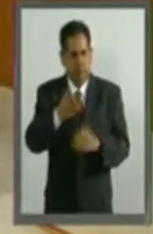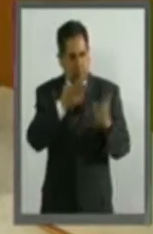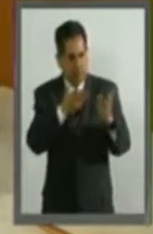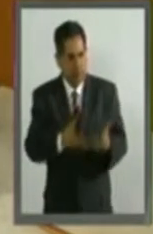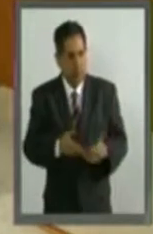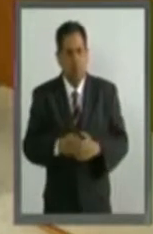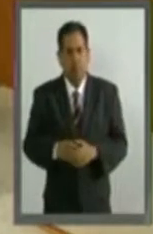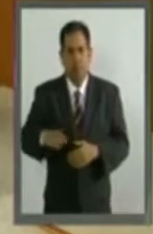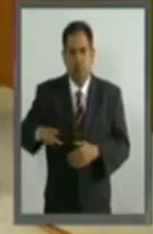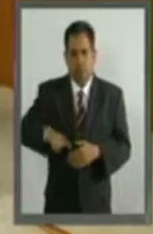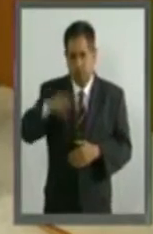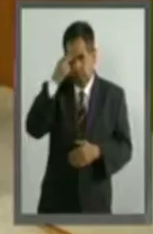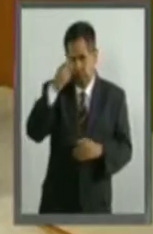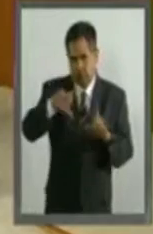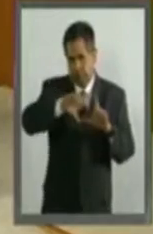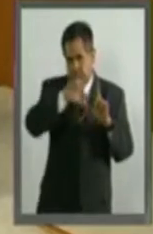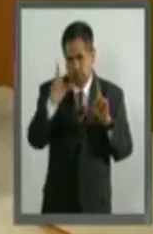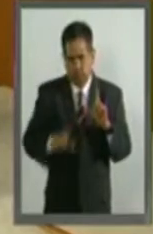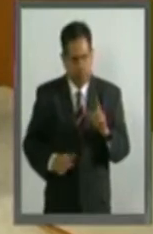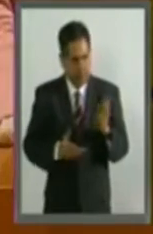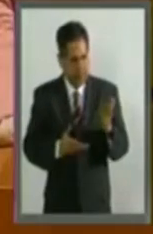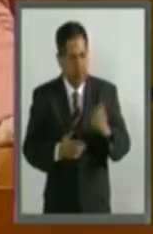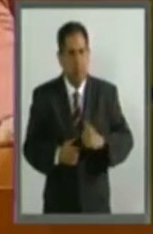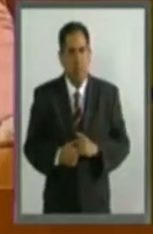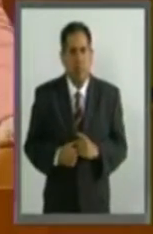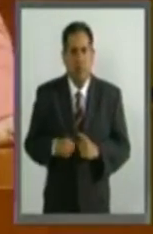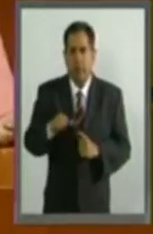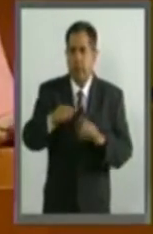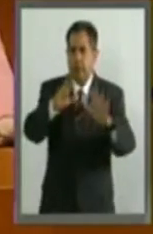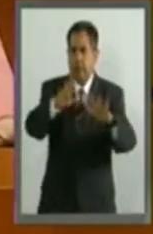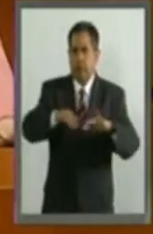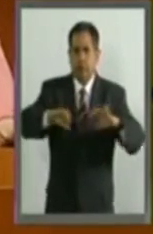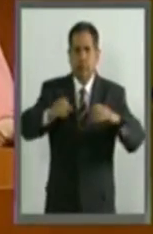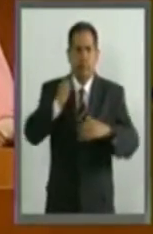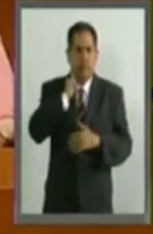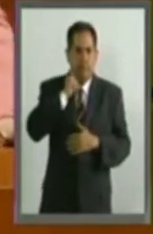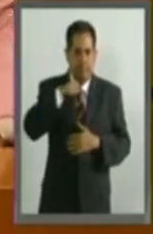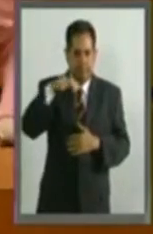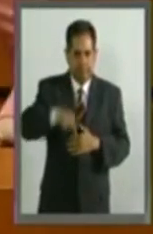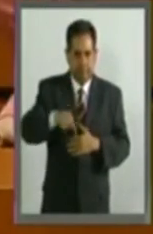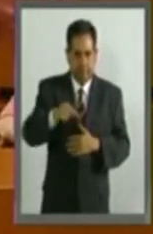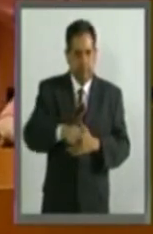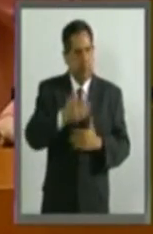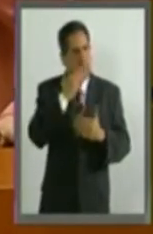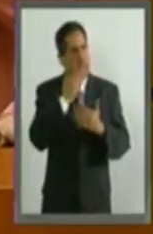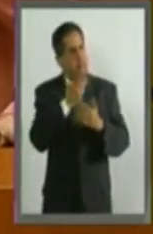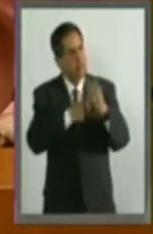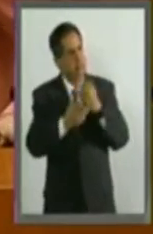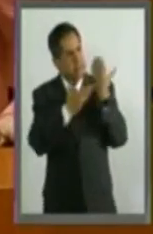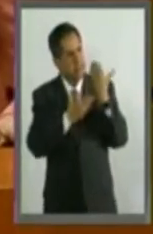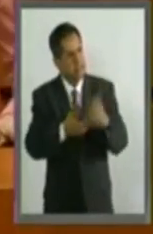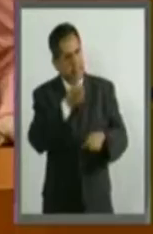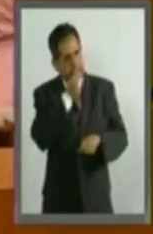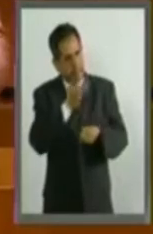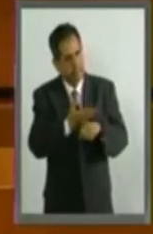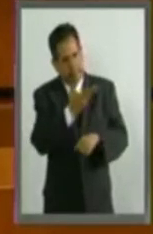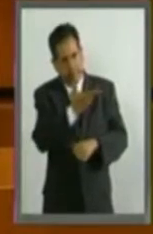Exteriores del Gobierno de la República, en este Senado. Bienvenido, señor Secretario.